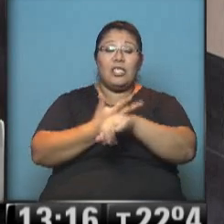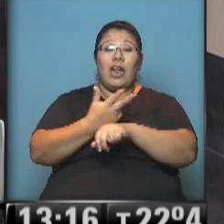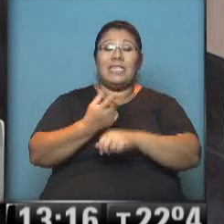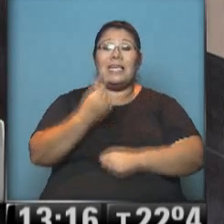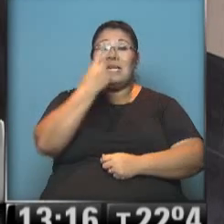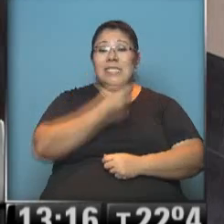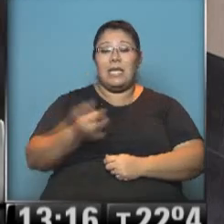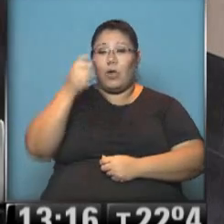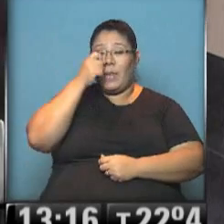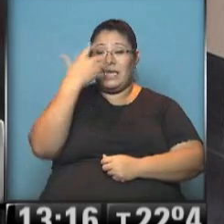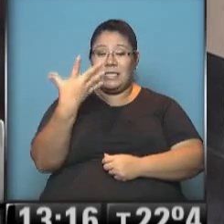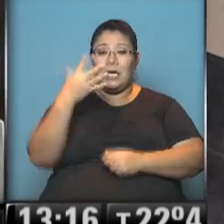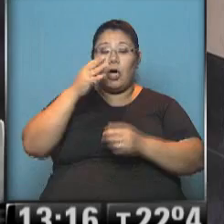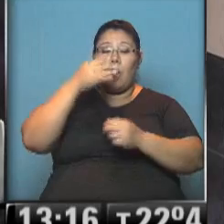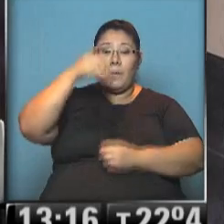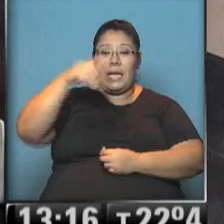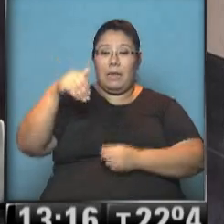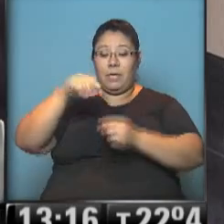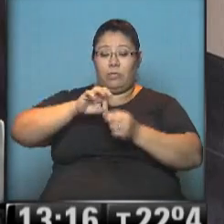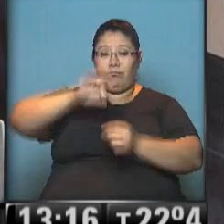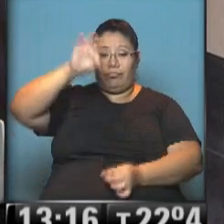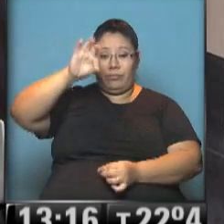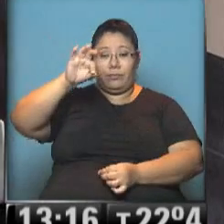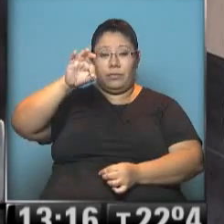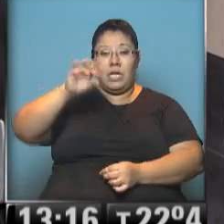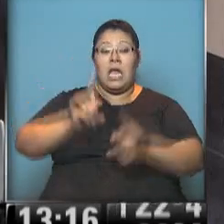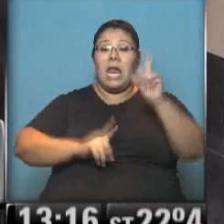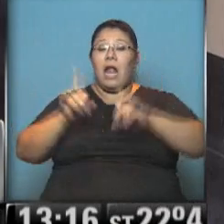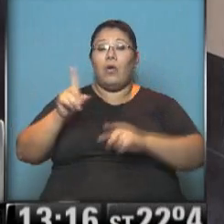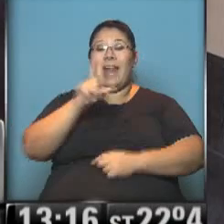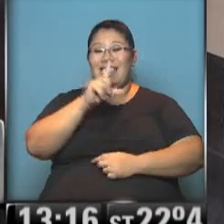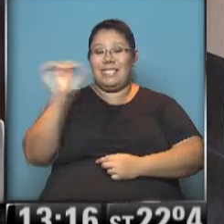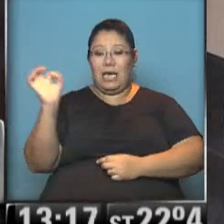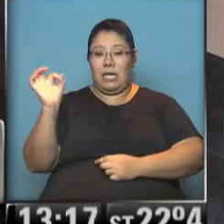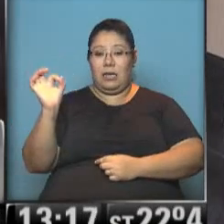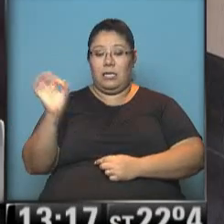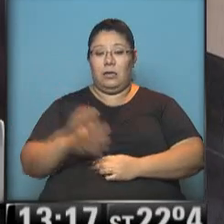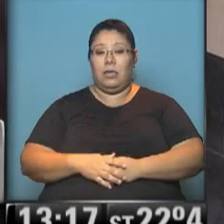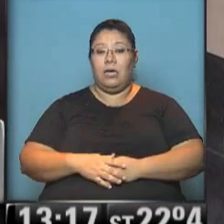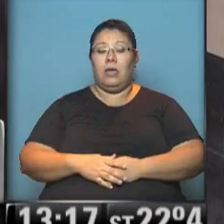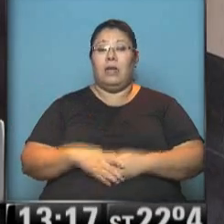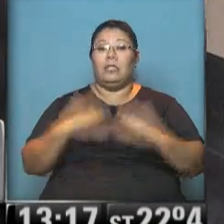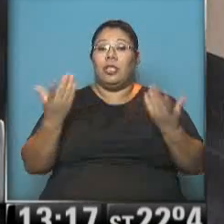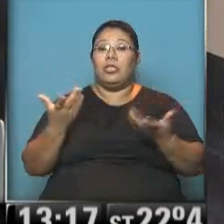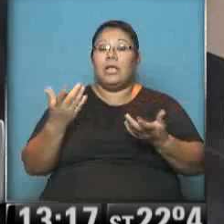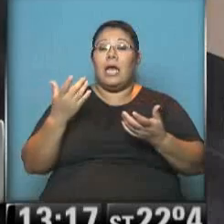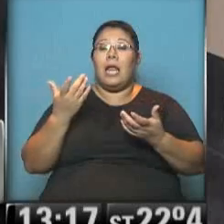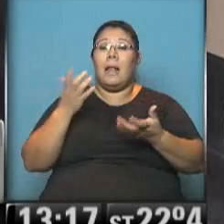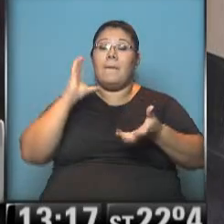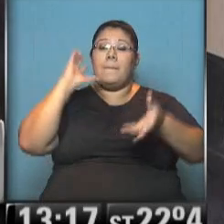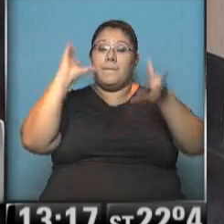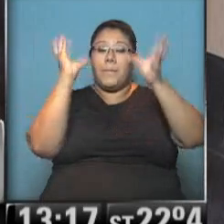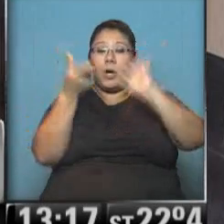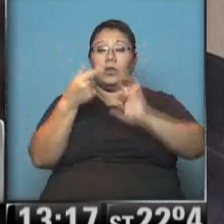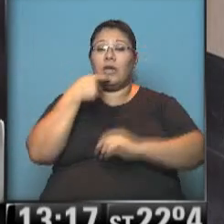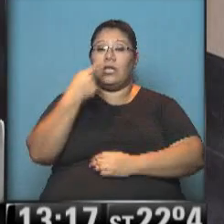milímetros. Y en algunas localidades en una hora apenas 100 milímetros de precipitación. Por lo tanto, el pronóstico nos está indicando que en la zona